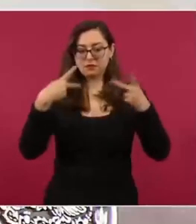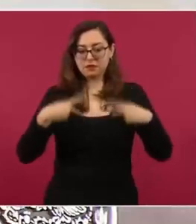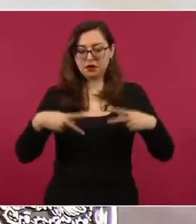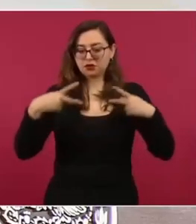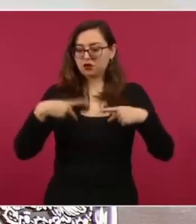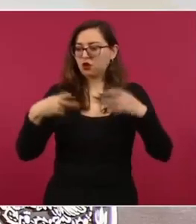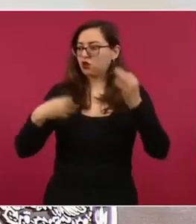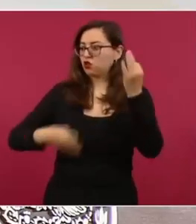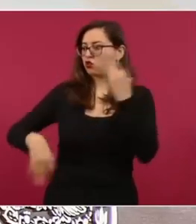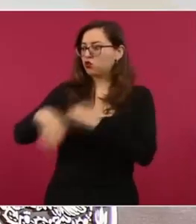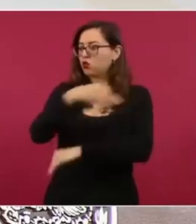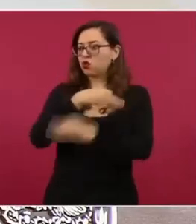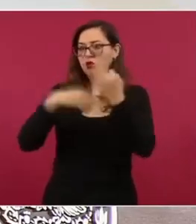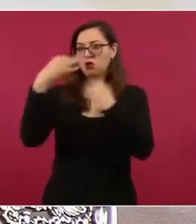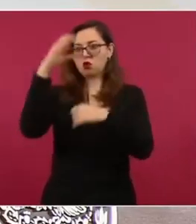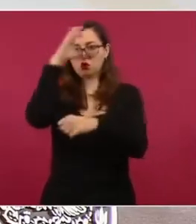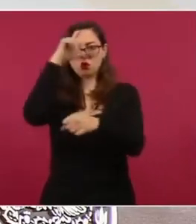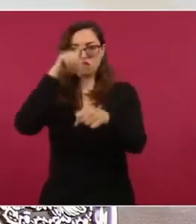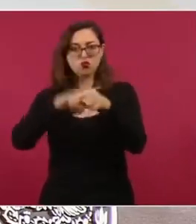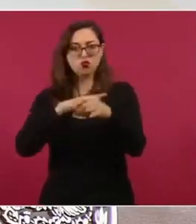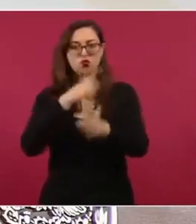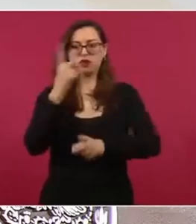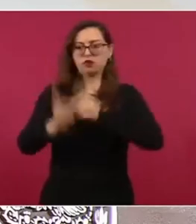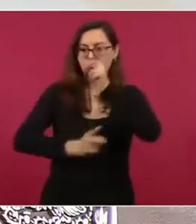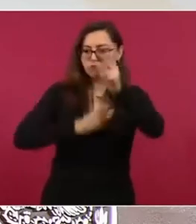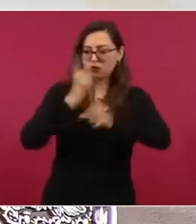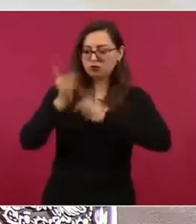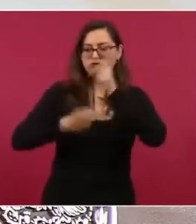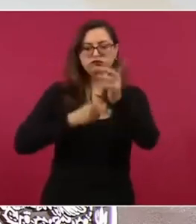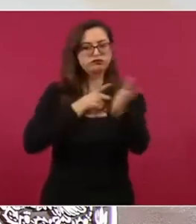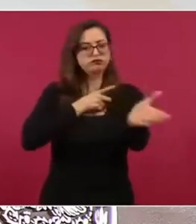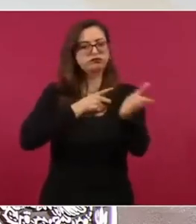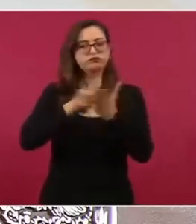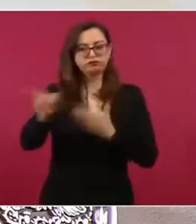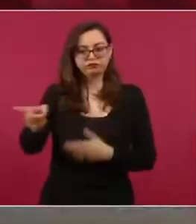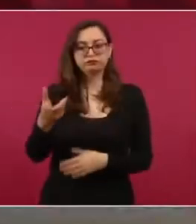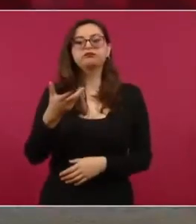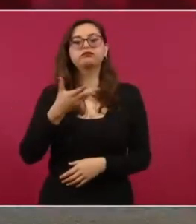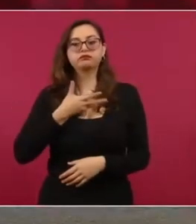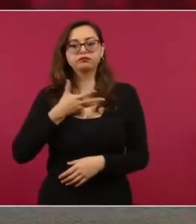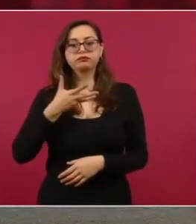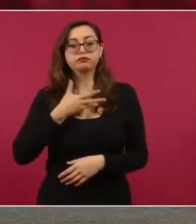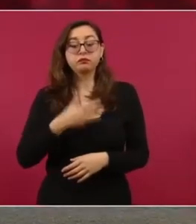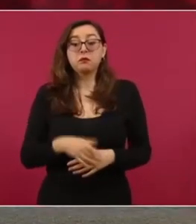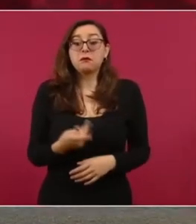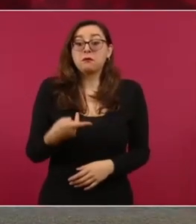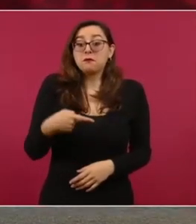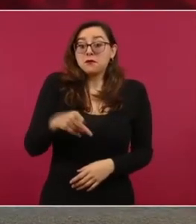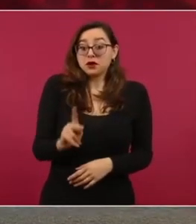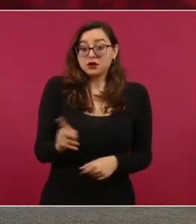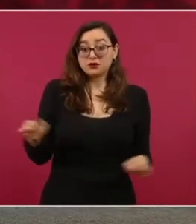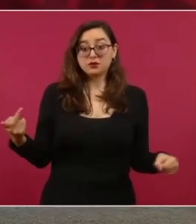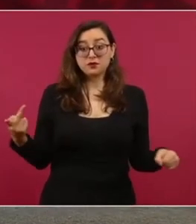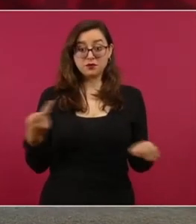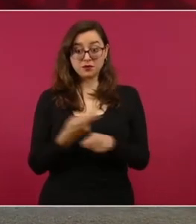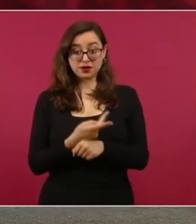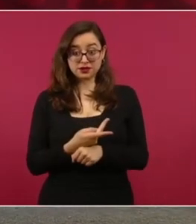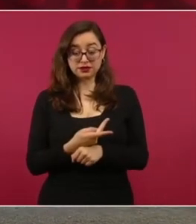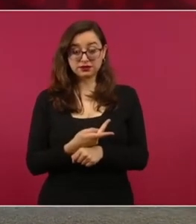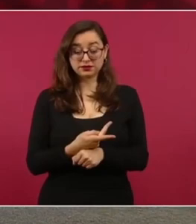física y a la práctica del deporte. Sin embargo, las jugadores profesionales de fútbol en México